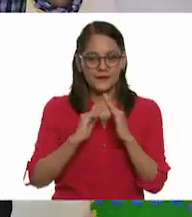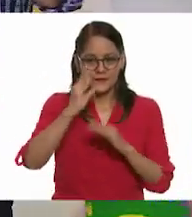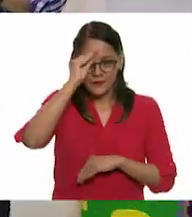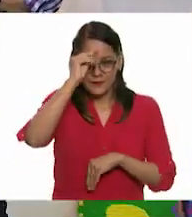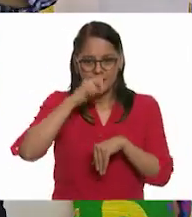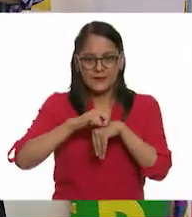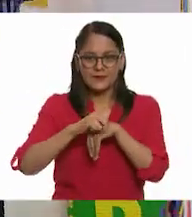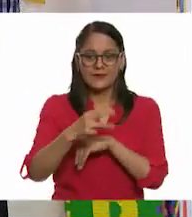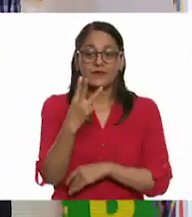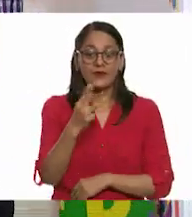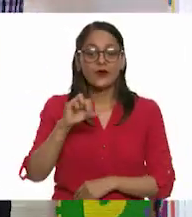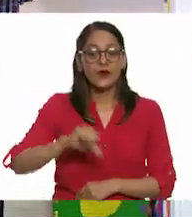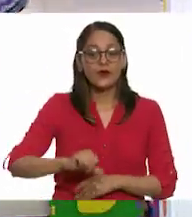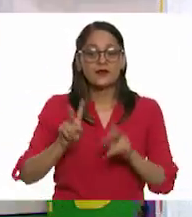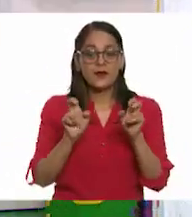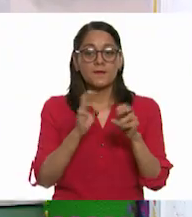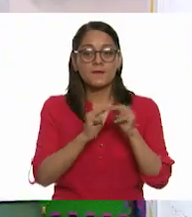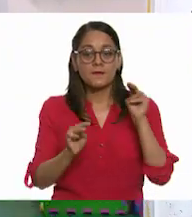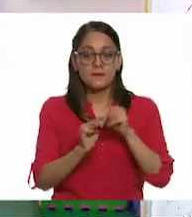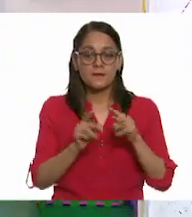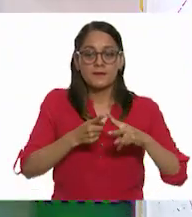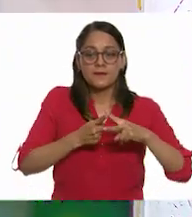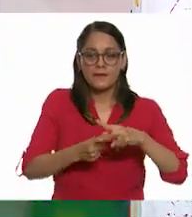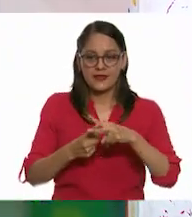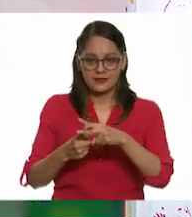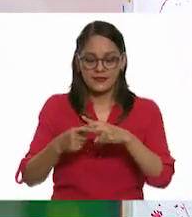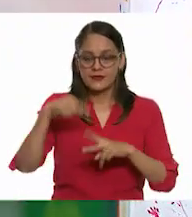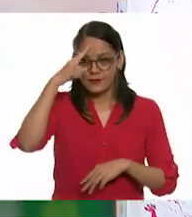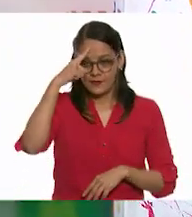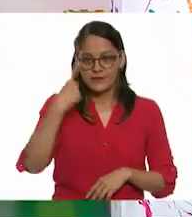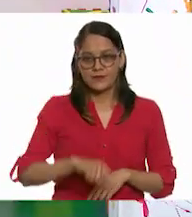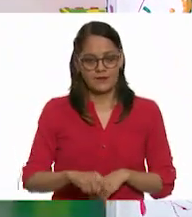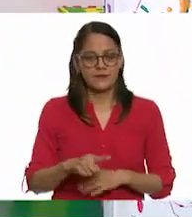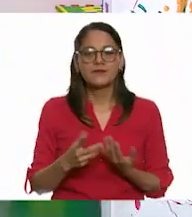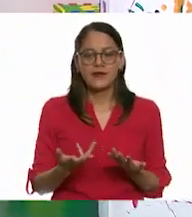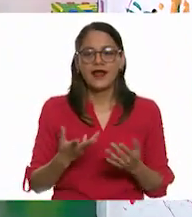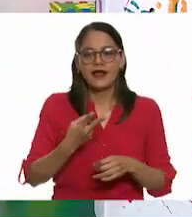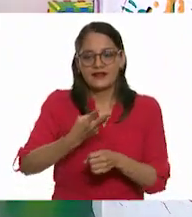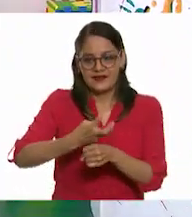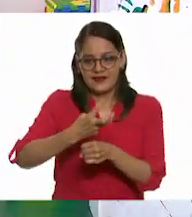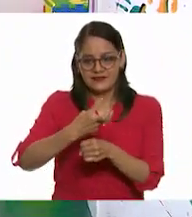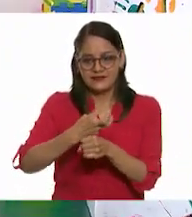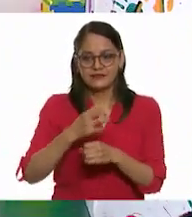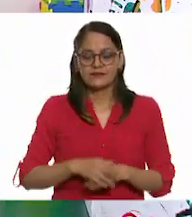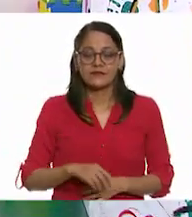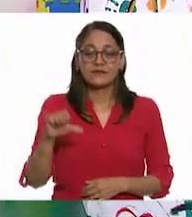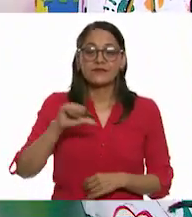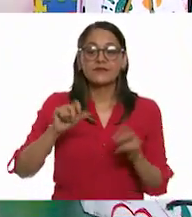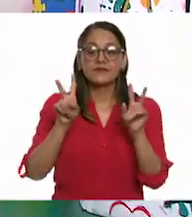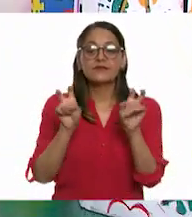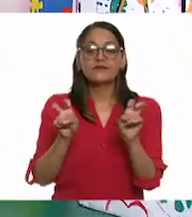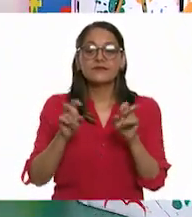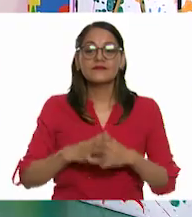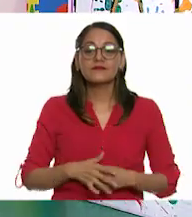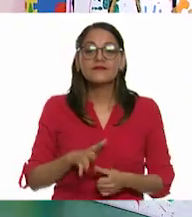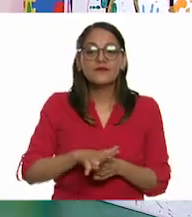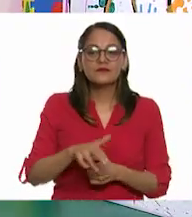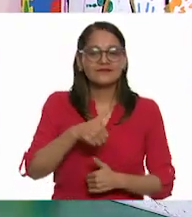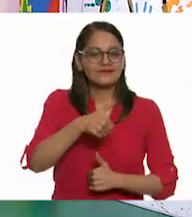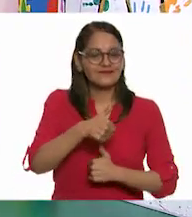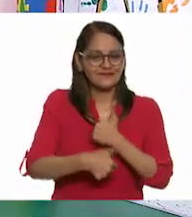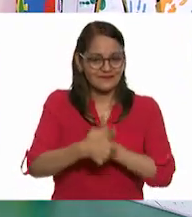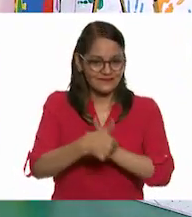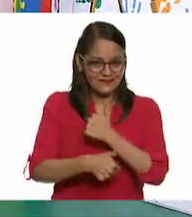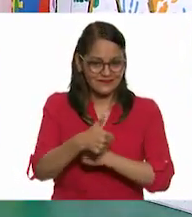3. Esta es la asignatura de matemáticas para tercer grado. Y hoy nuestro tema es carrera